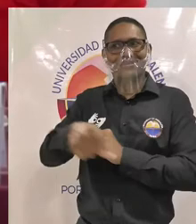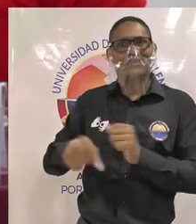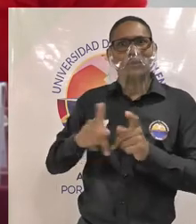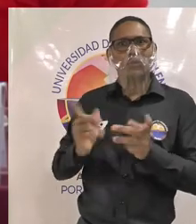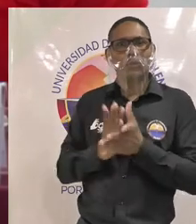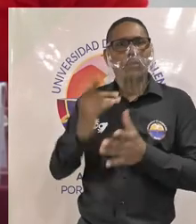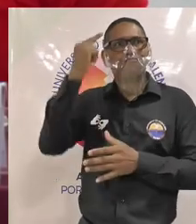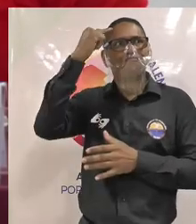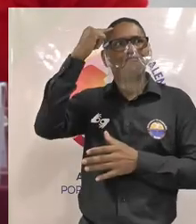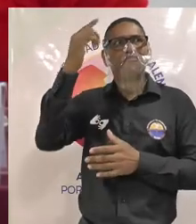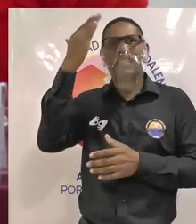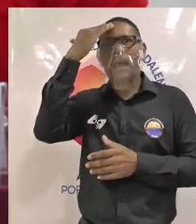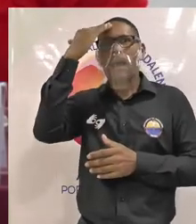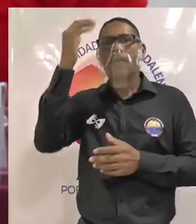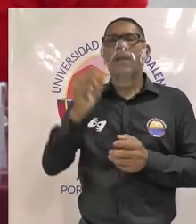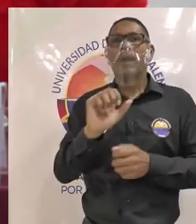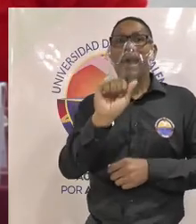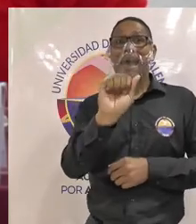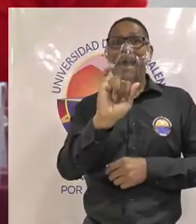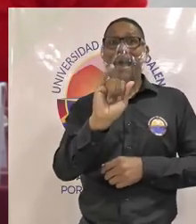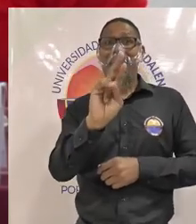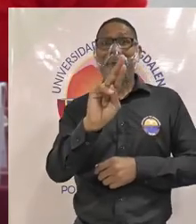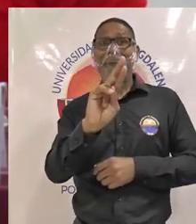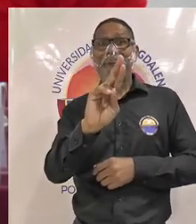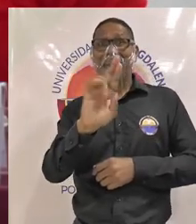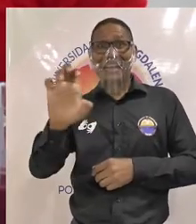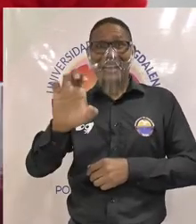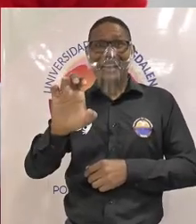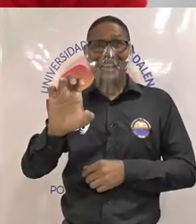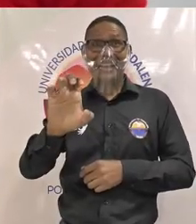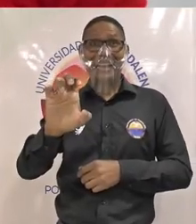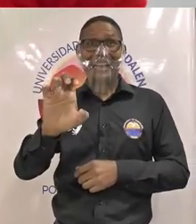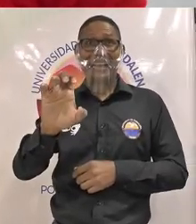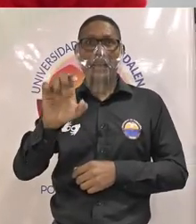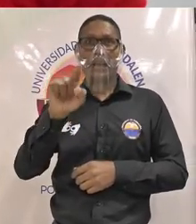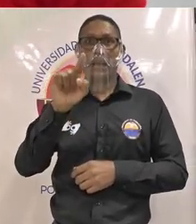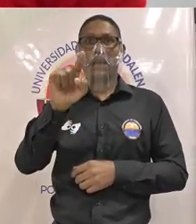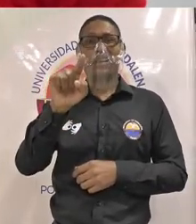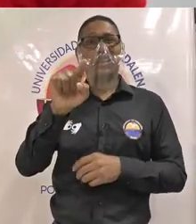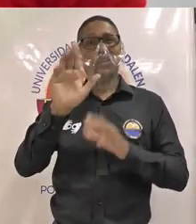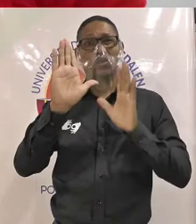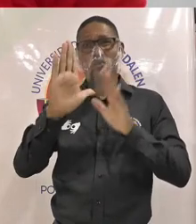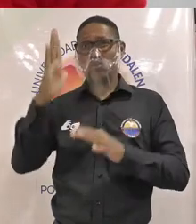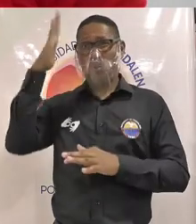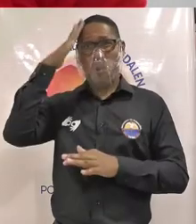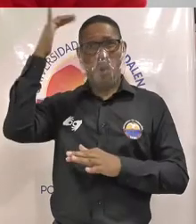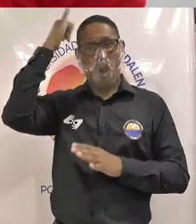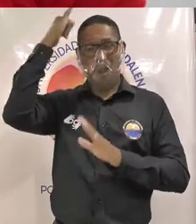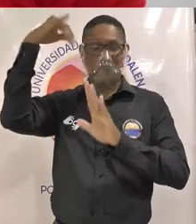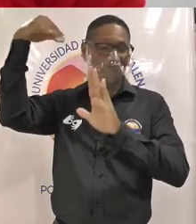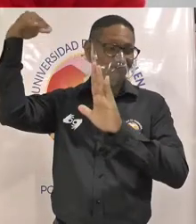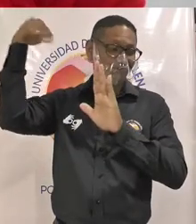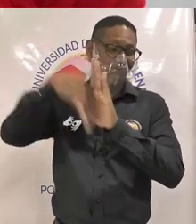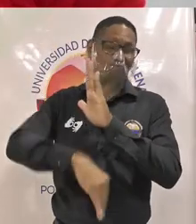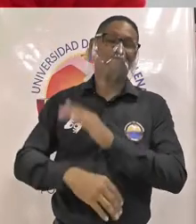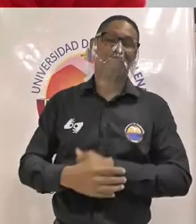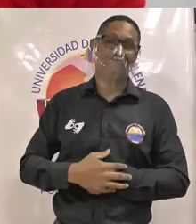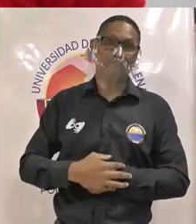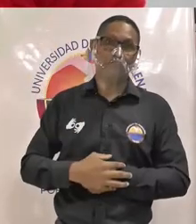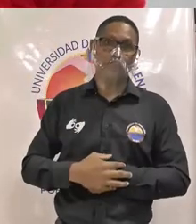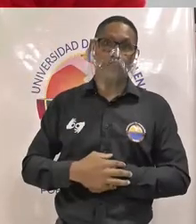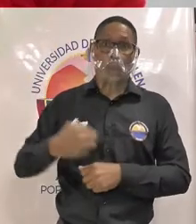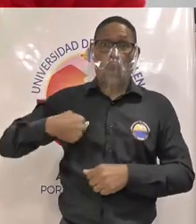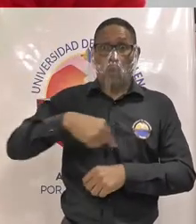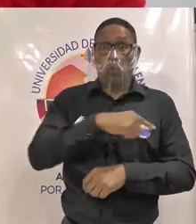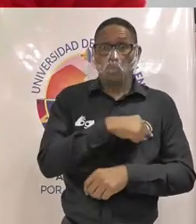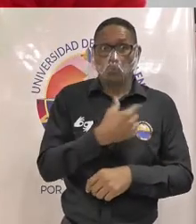sienten que la plataforma aire provoca una decadencia académica en los estudiantes por eso proponemos y desde